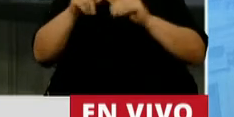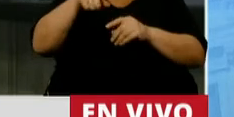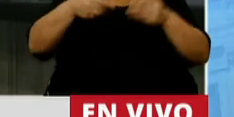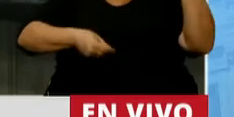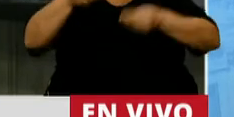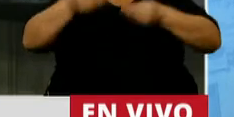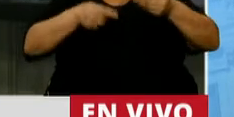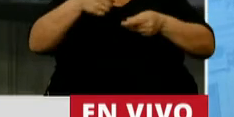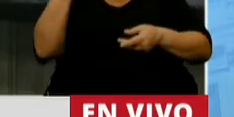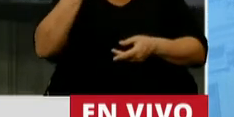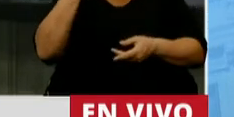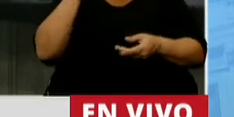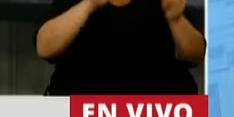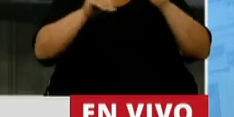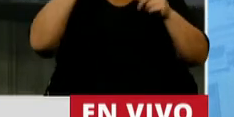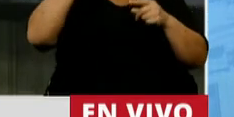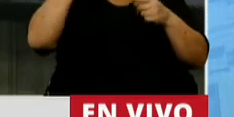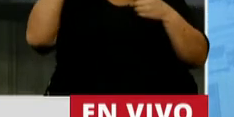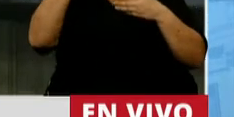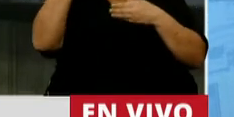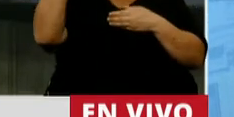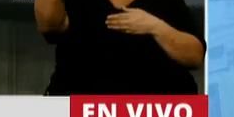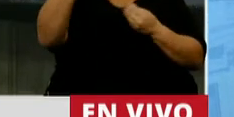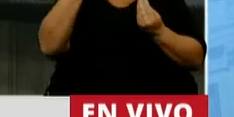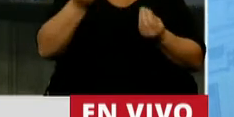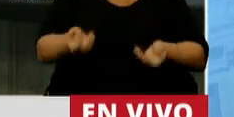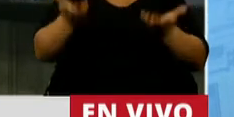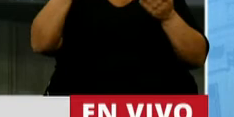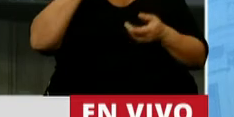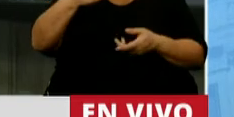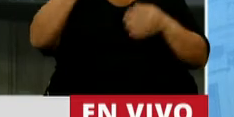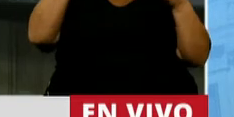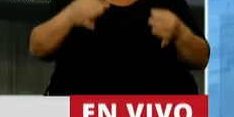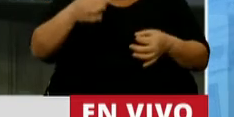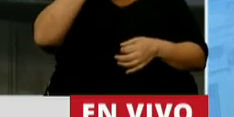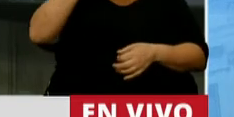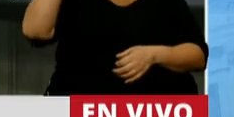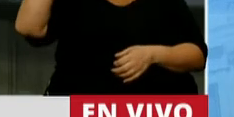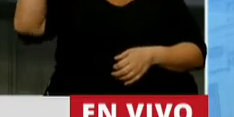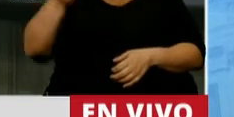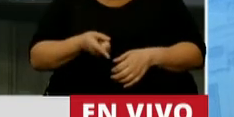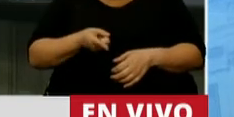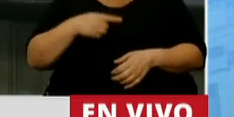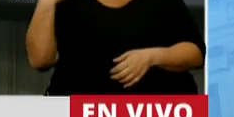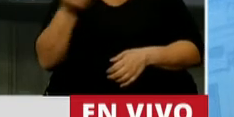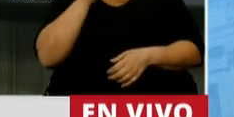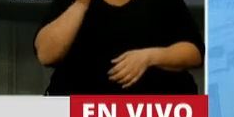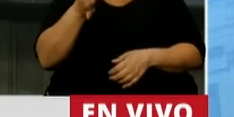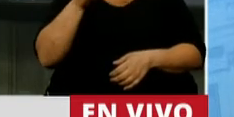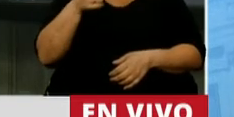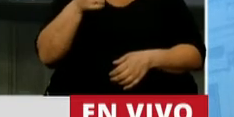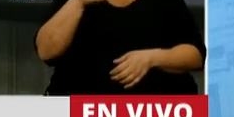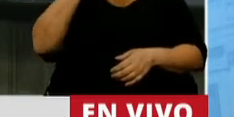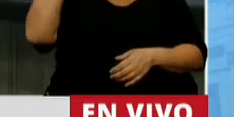este presupuesto miente a la hora de proyectar la inflación diciendo que va a ser de un 29% cuando todos sabemos que